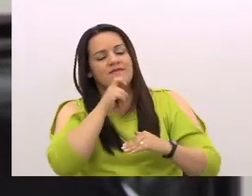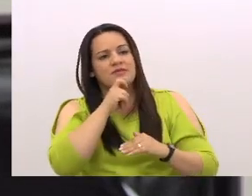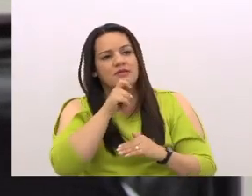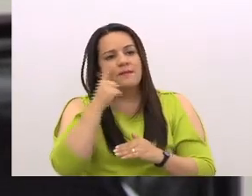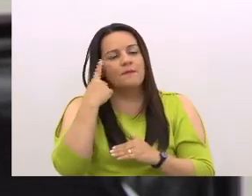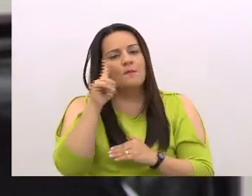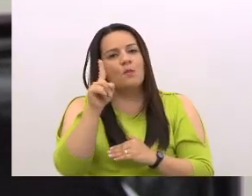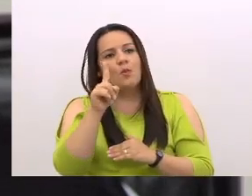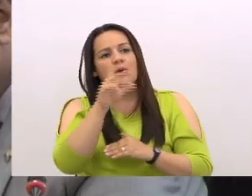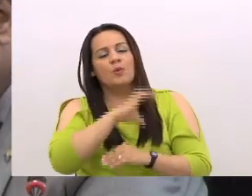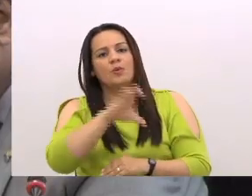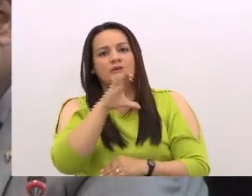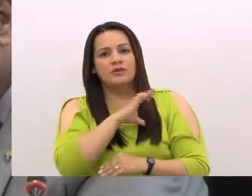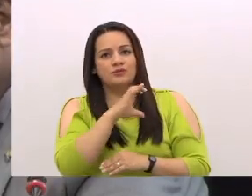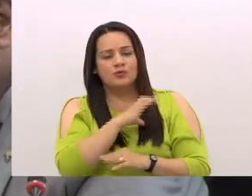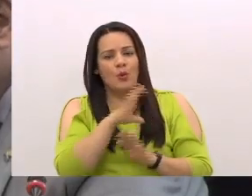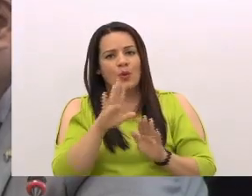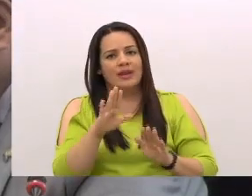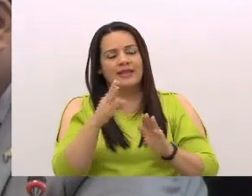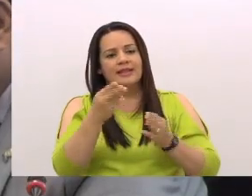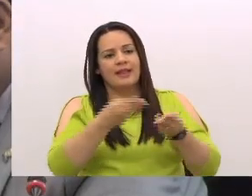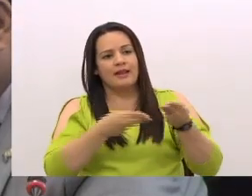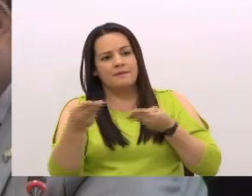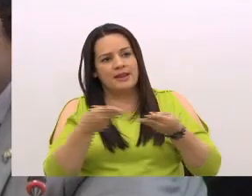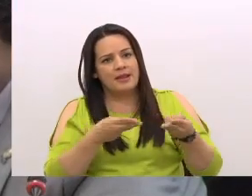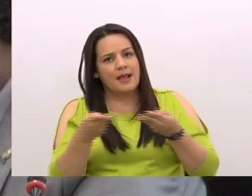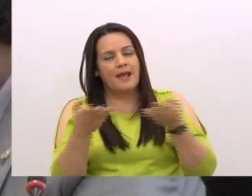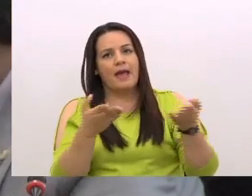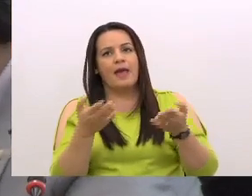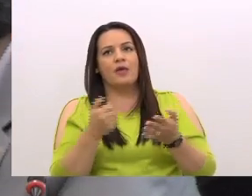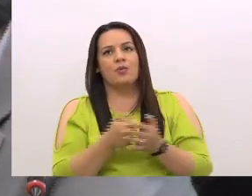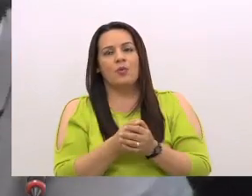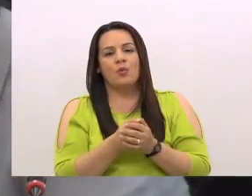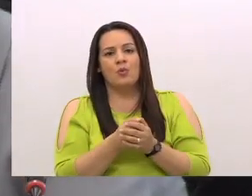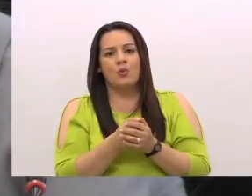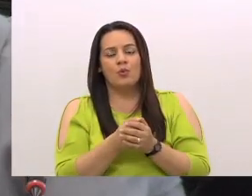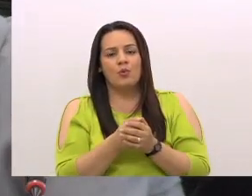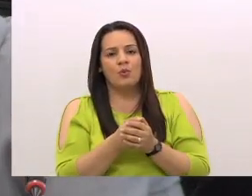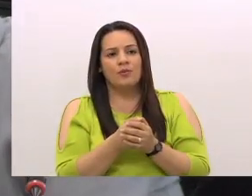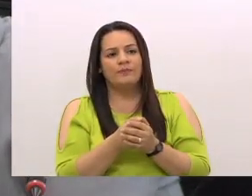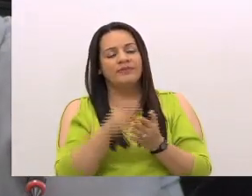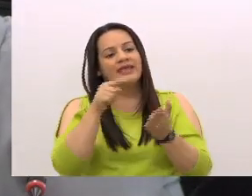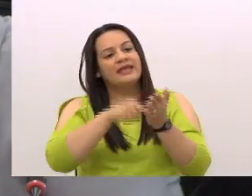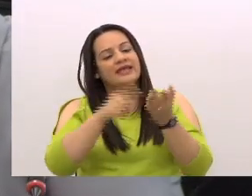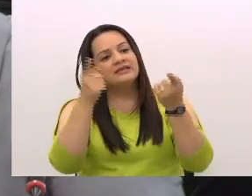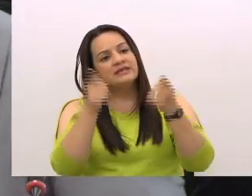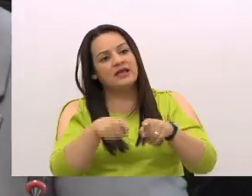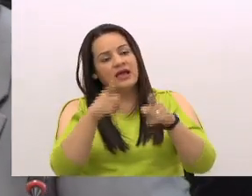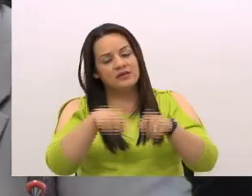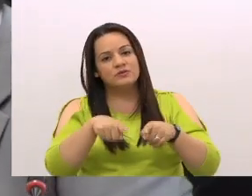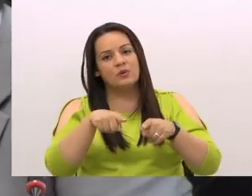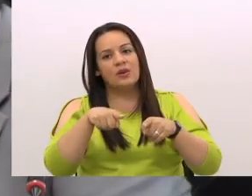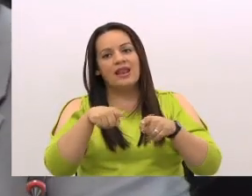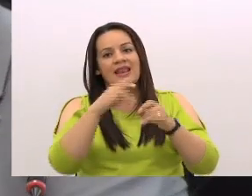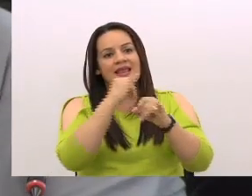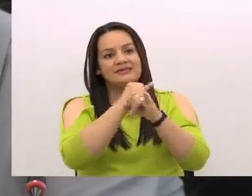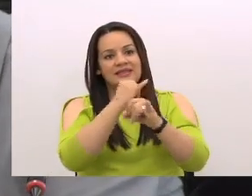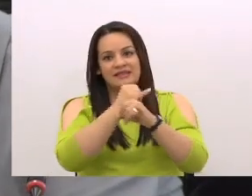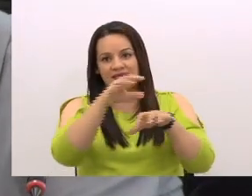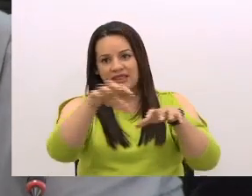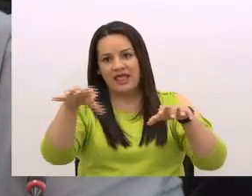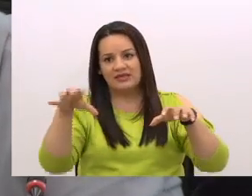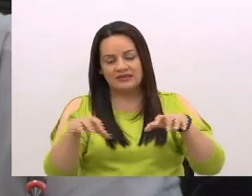condiciones de mercado, en este caso las entidades que vayan a